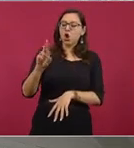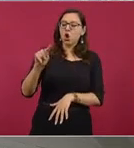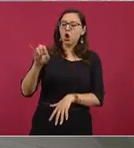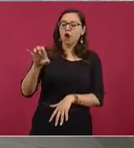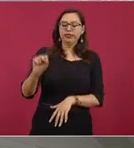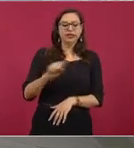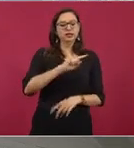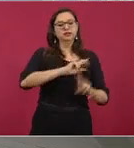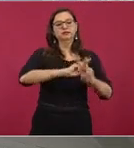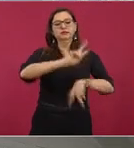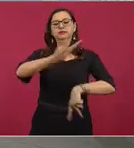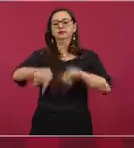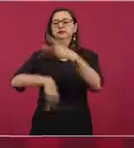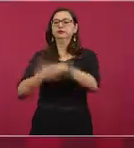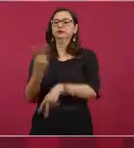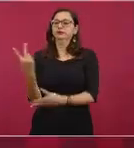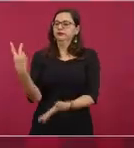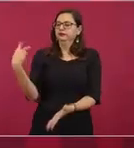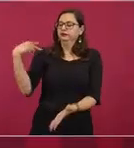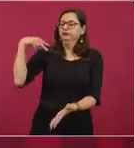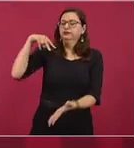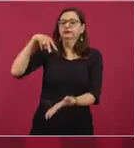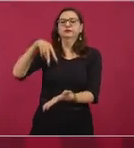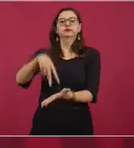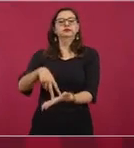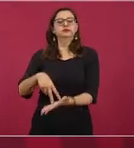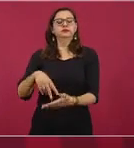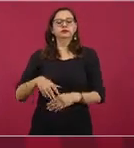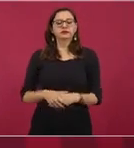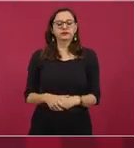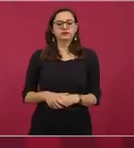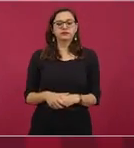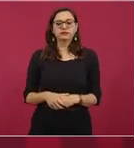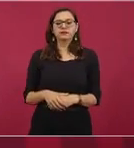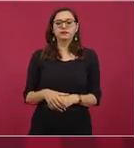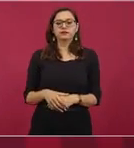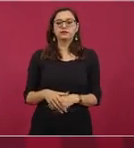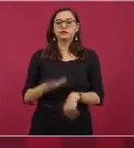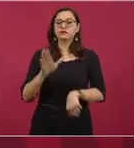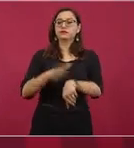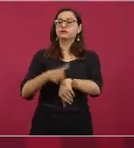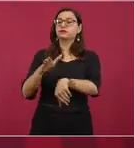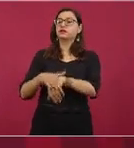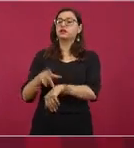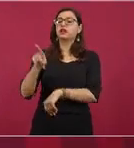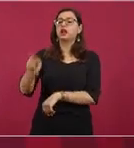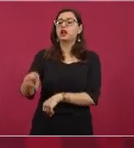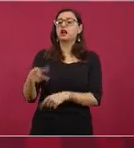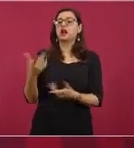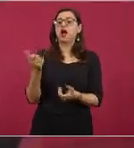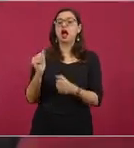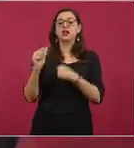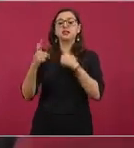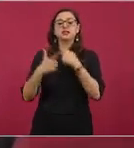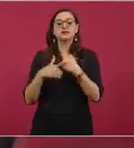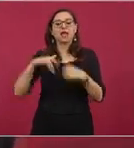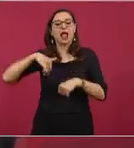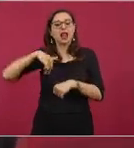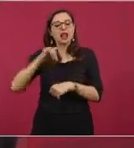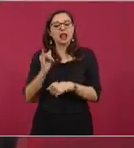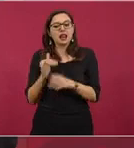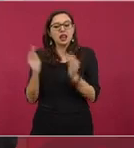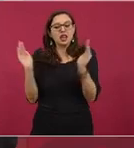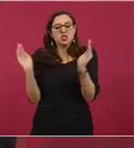para defender que no se extinguiera la vaquita marina, pero llegaban